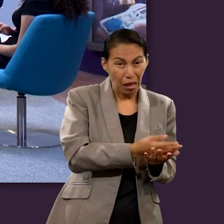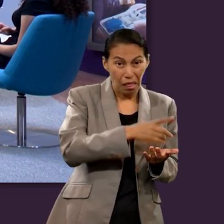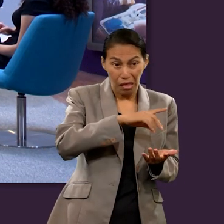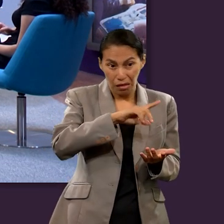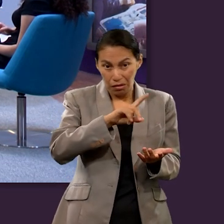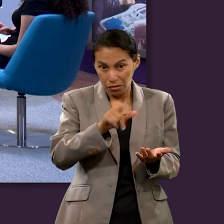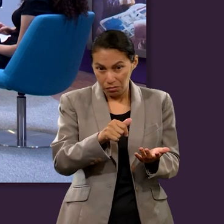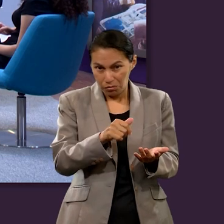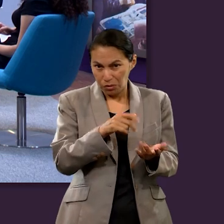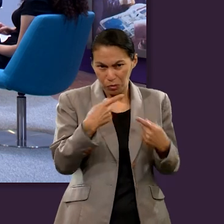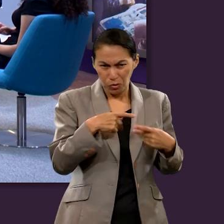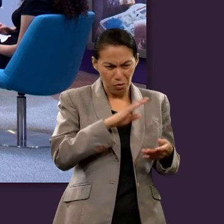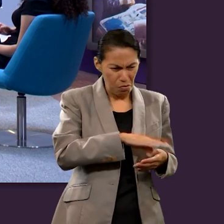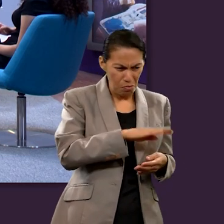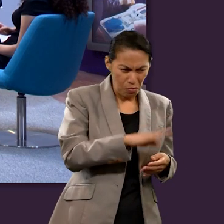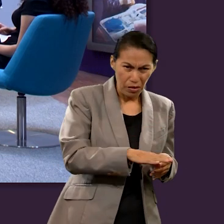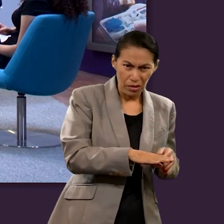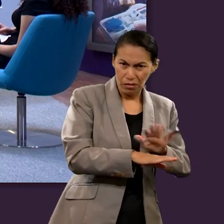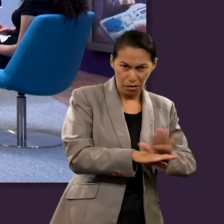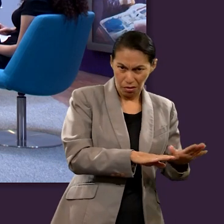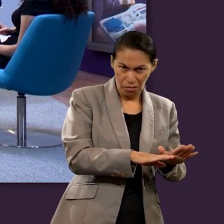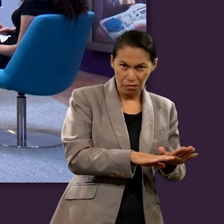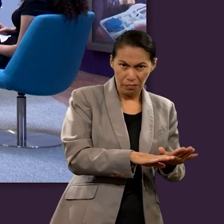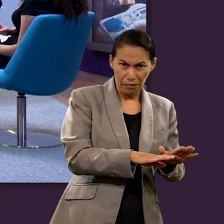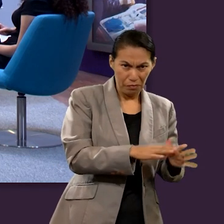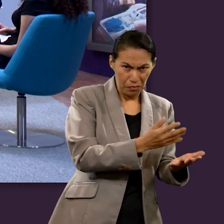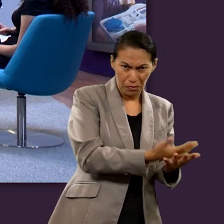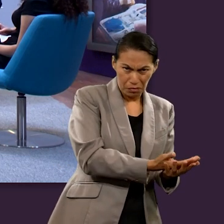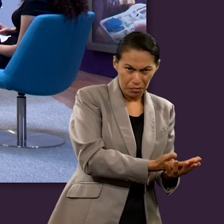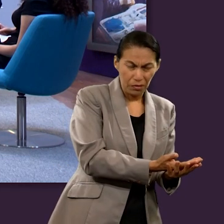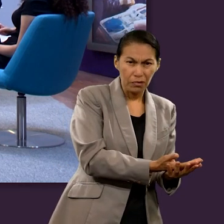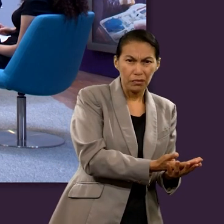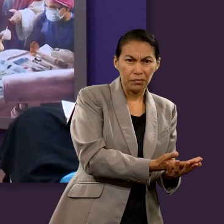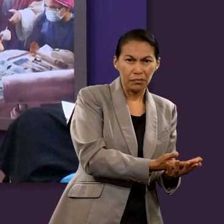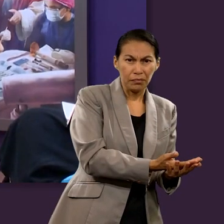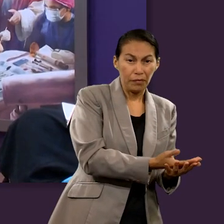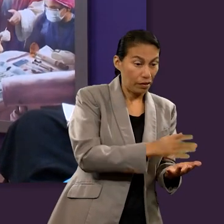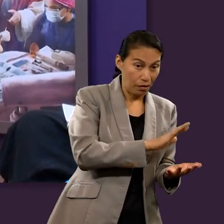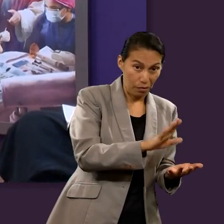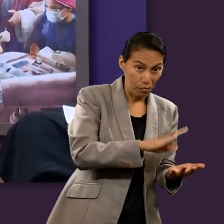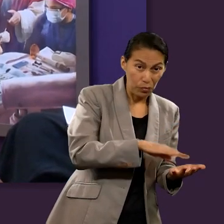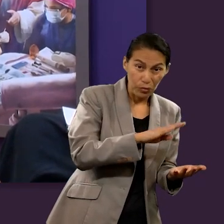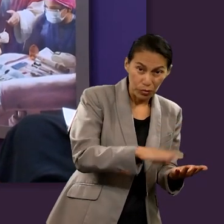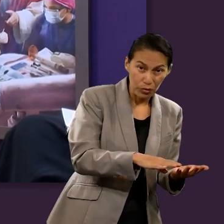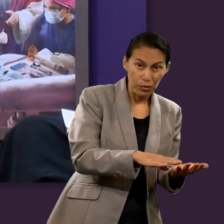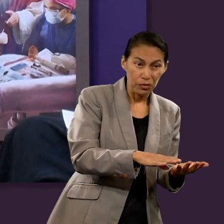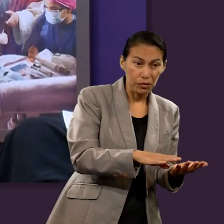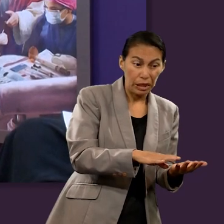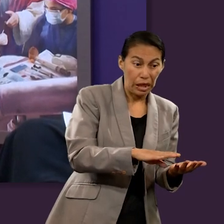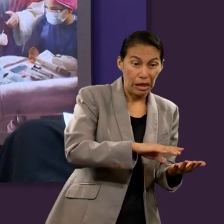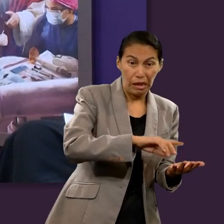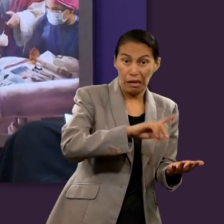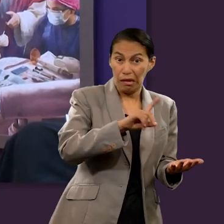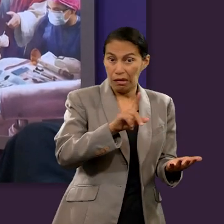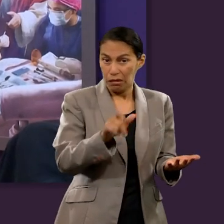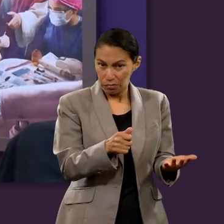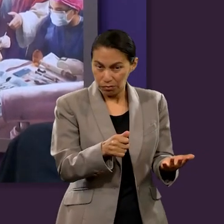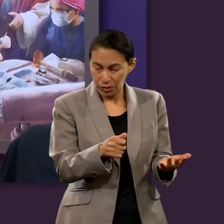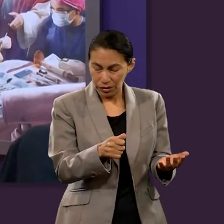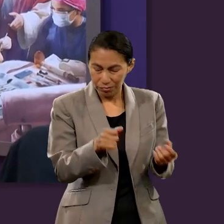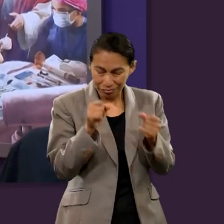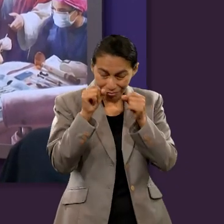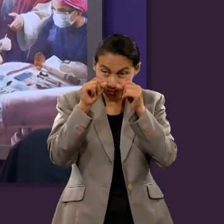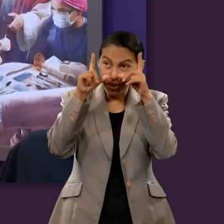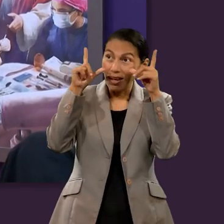consciente que cualquier persona que está descansando, que ha muerto, lo siguiente que van a ver